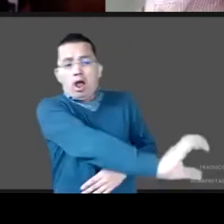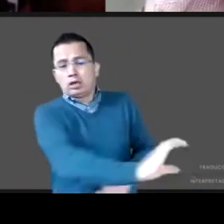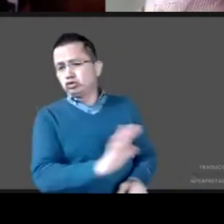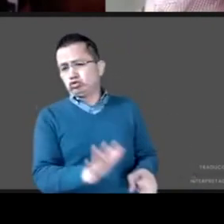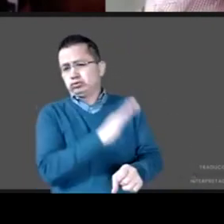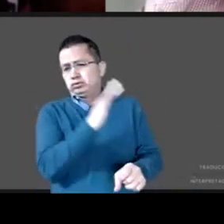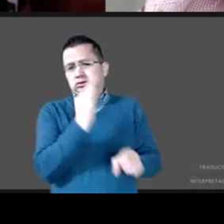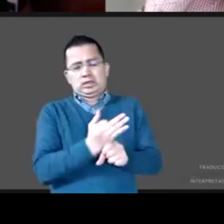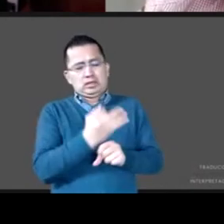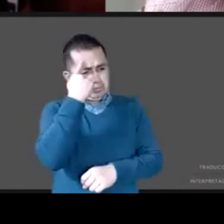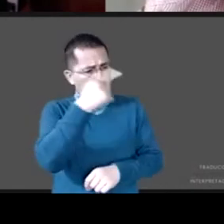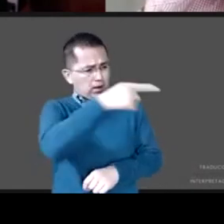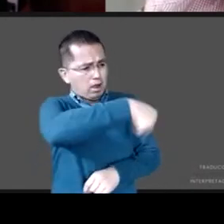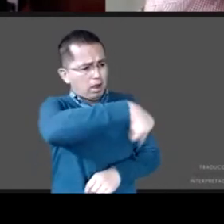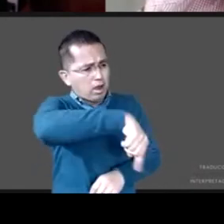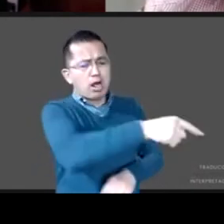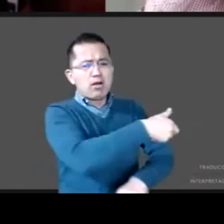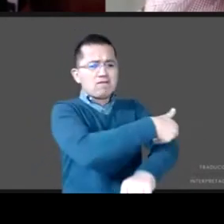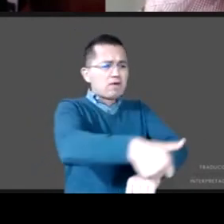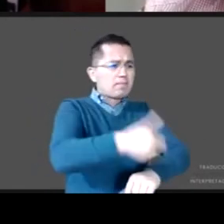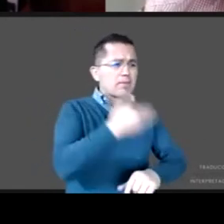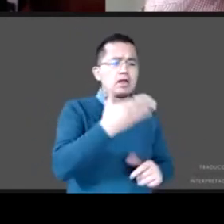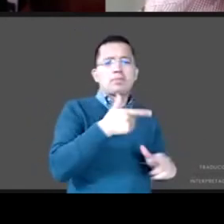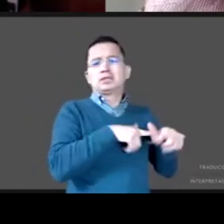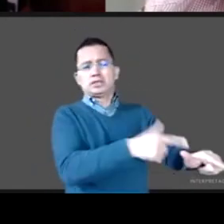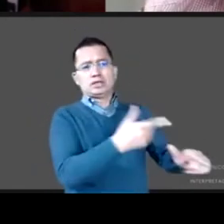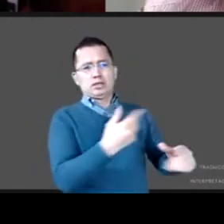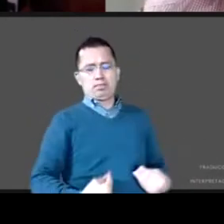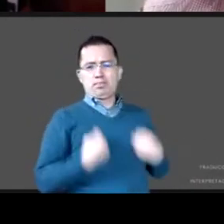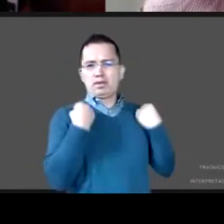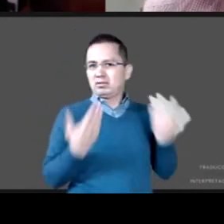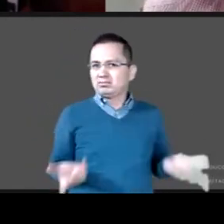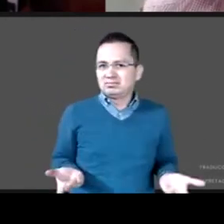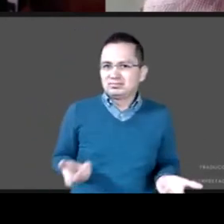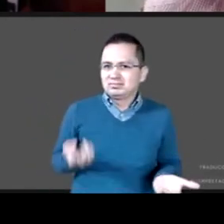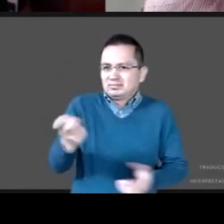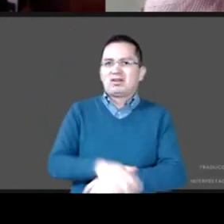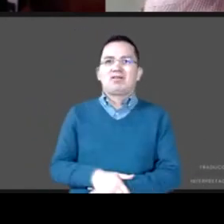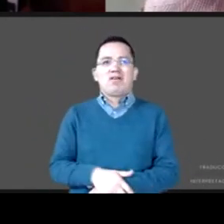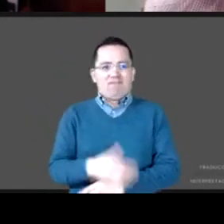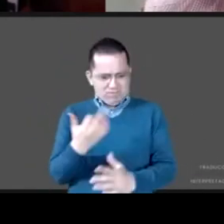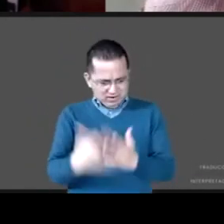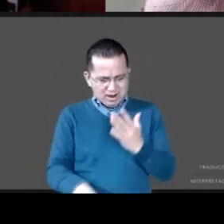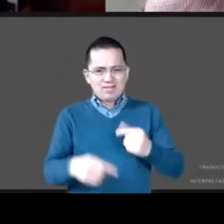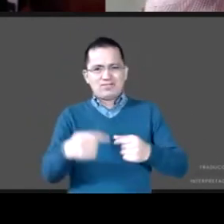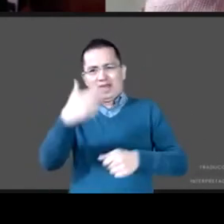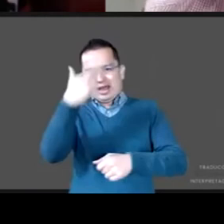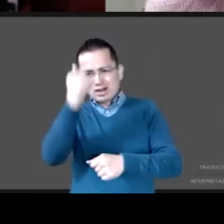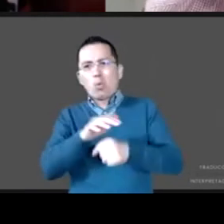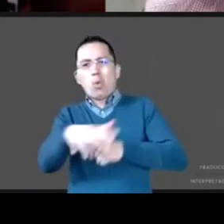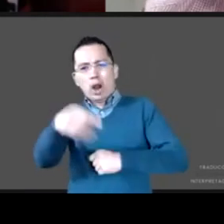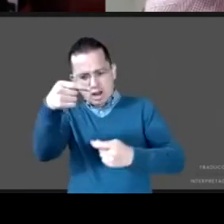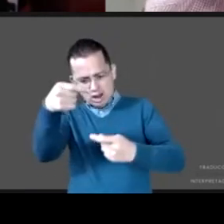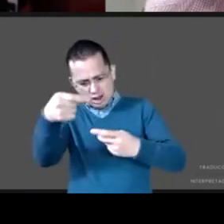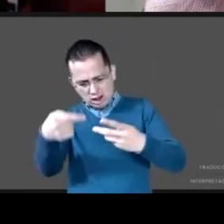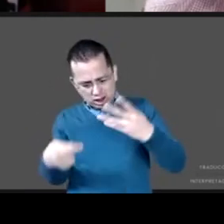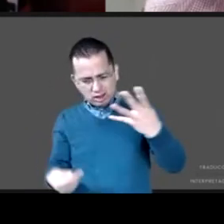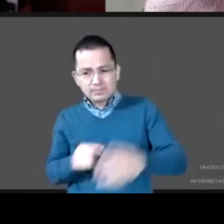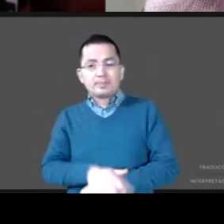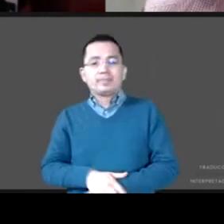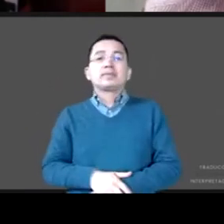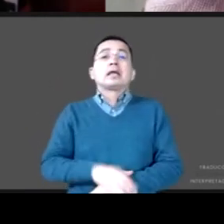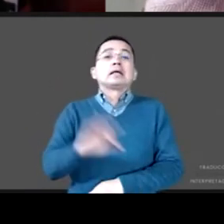para poder una subsistencia y como por indicador termino con eso el asumir que es bueno